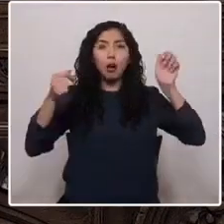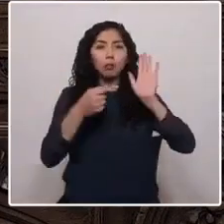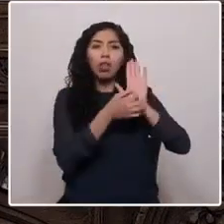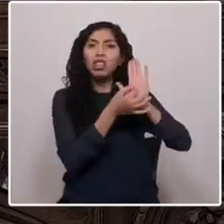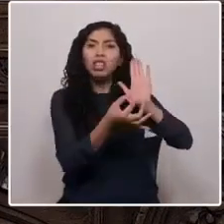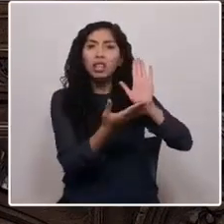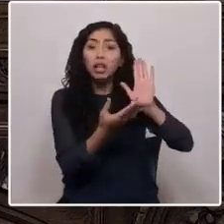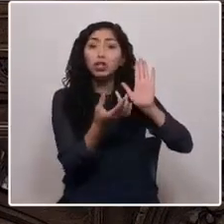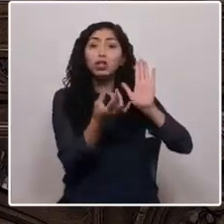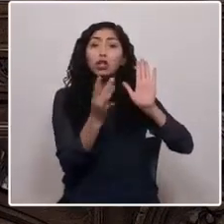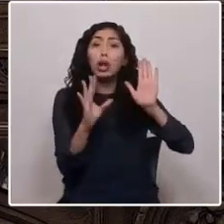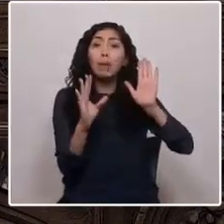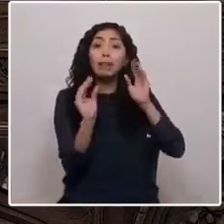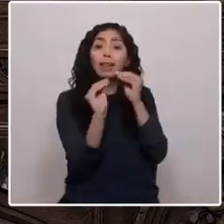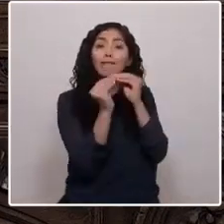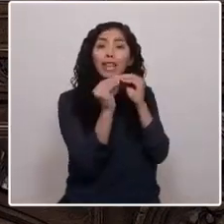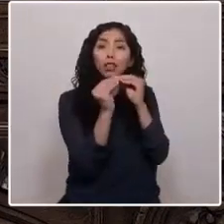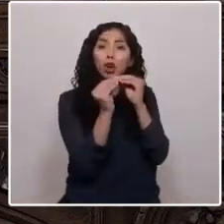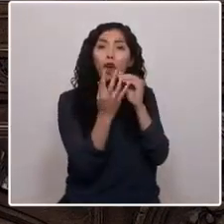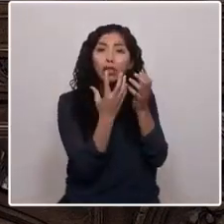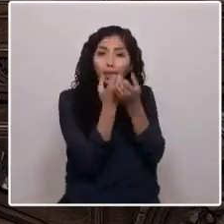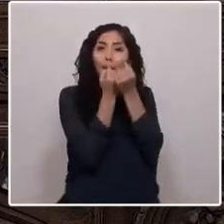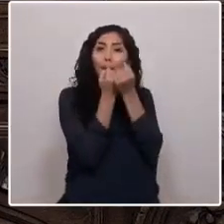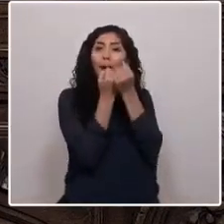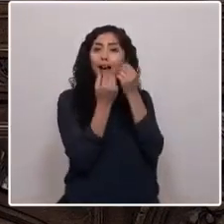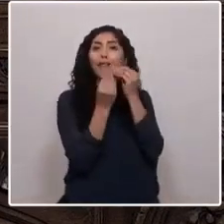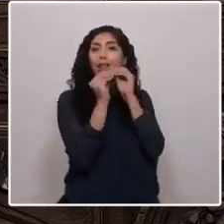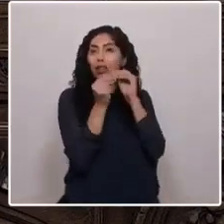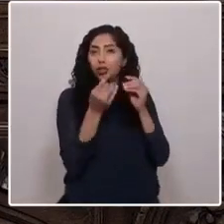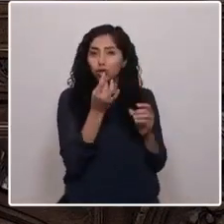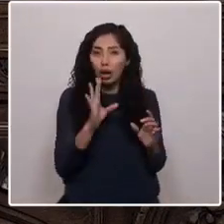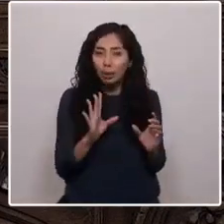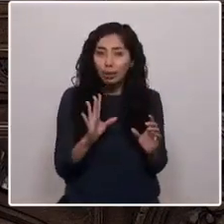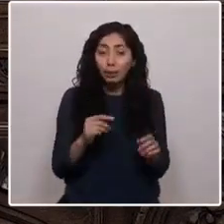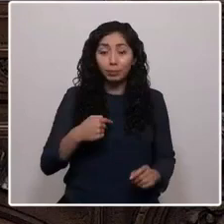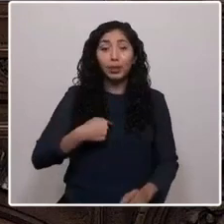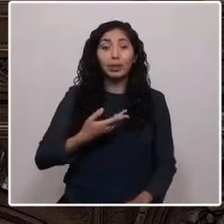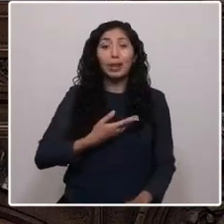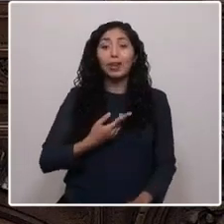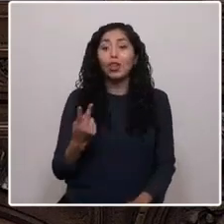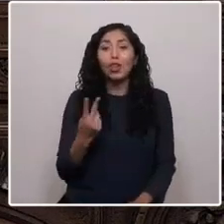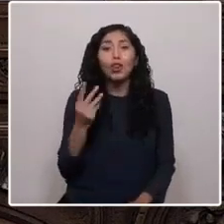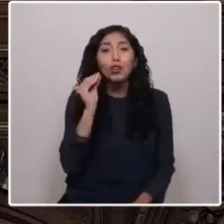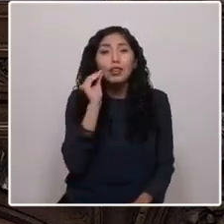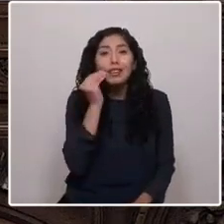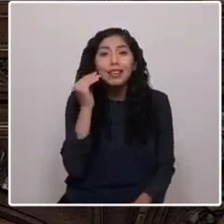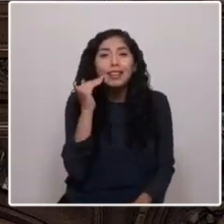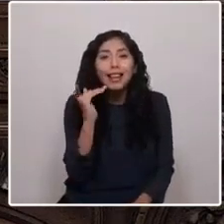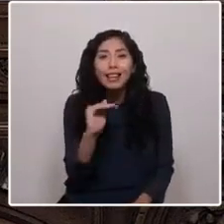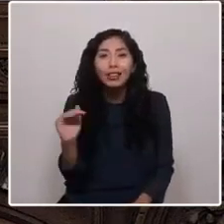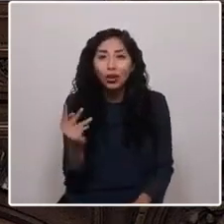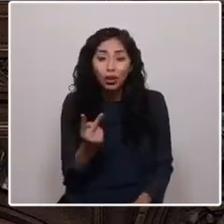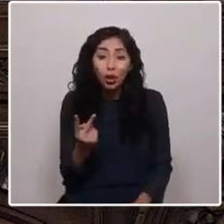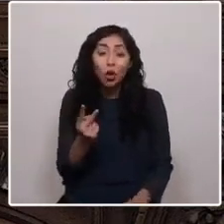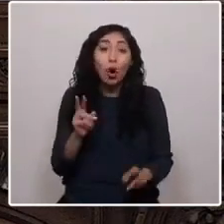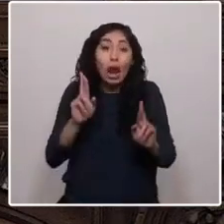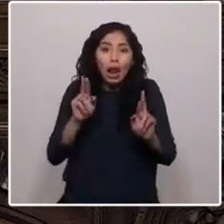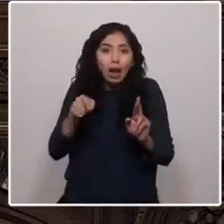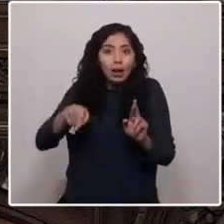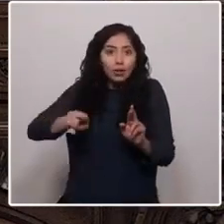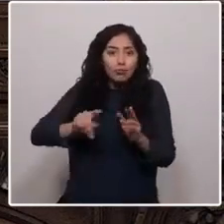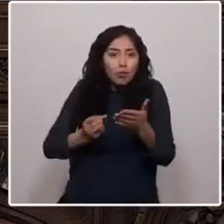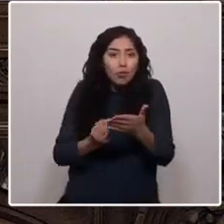boca». Tengo dos nietos que espero inauguren una nueva cultura donde lo